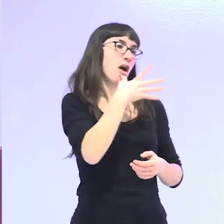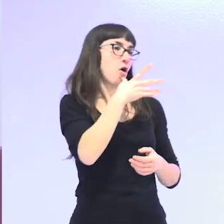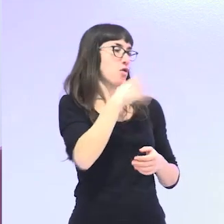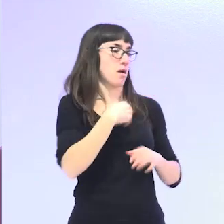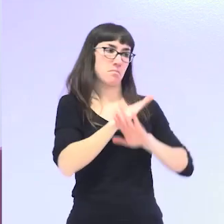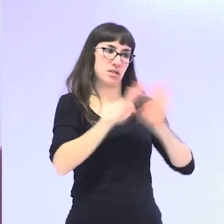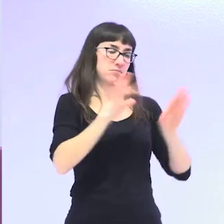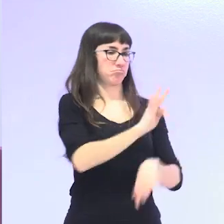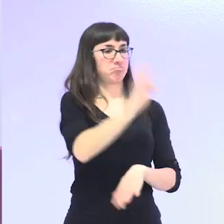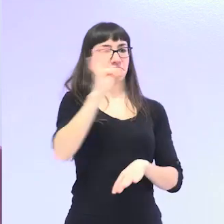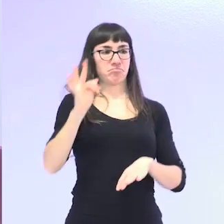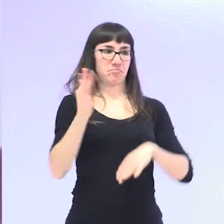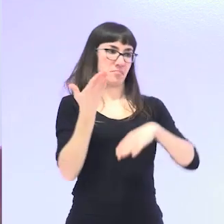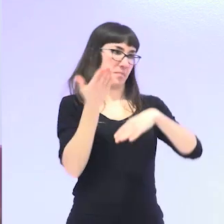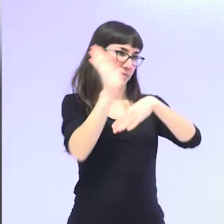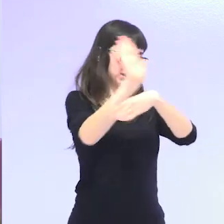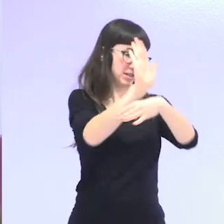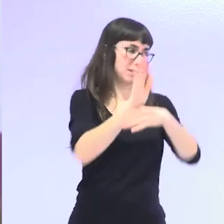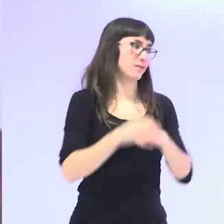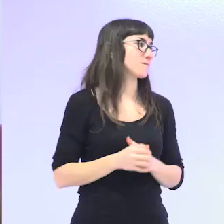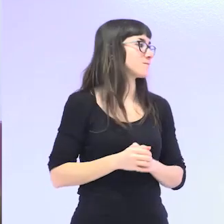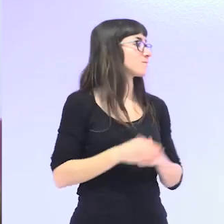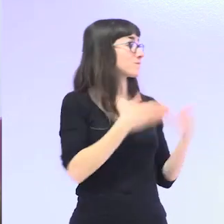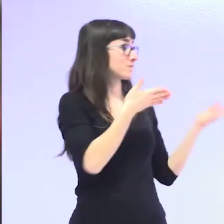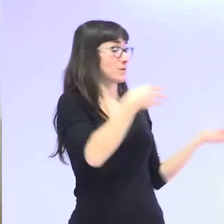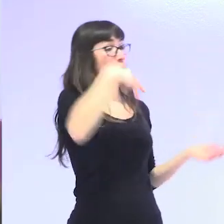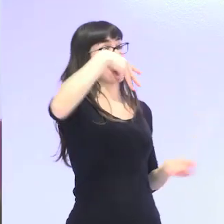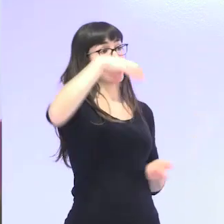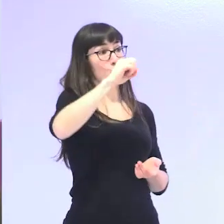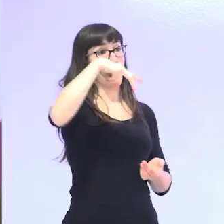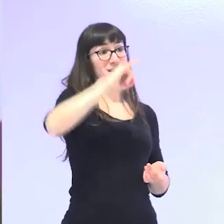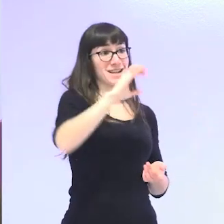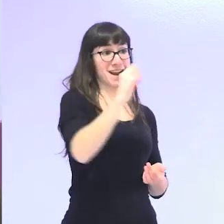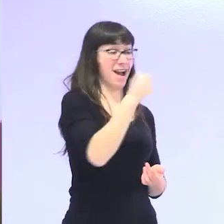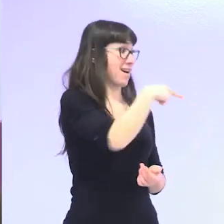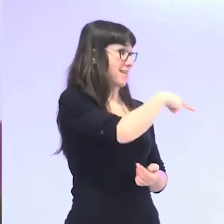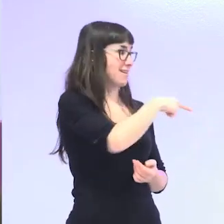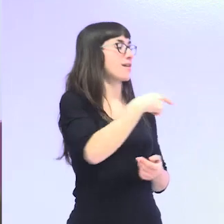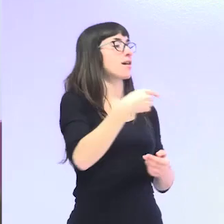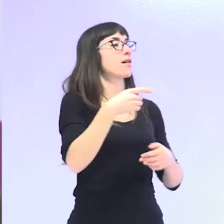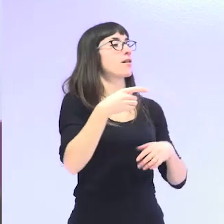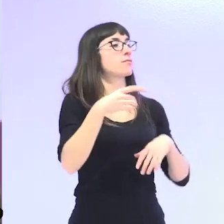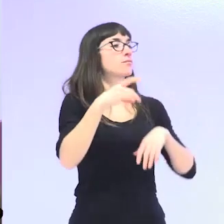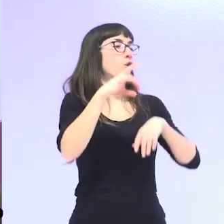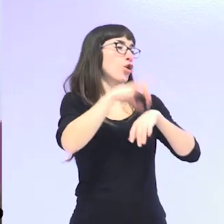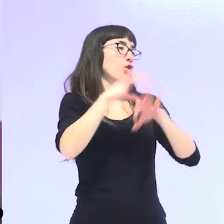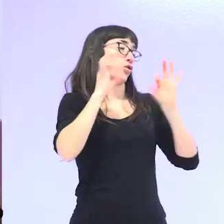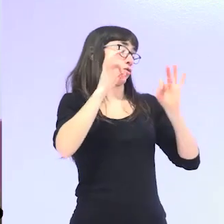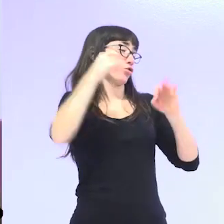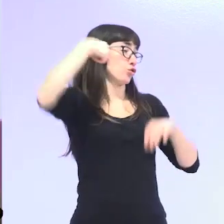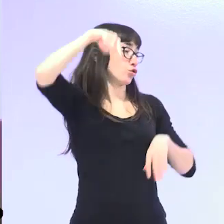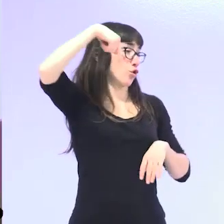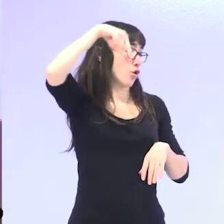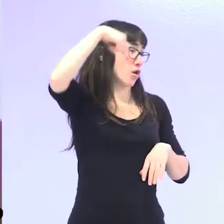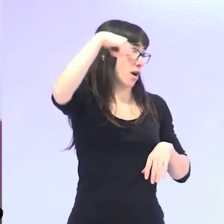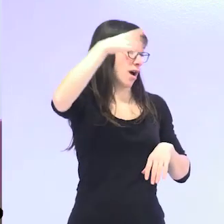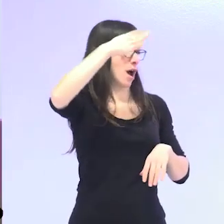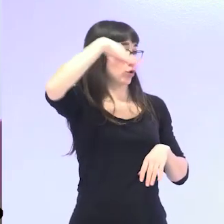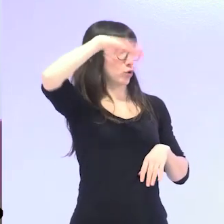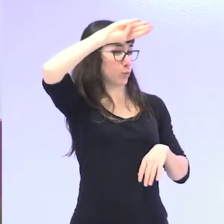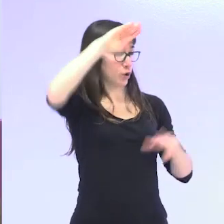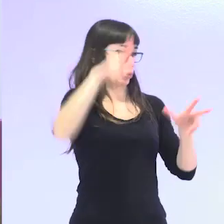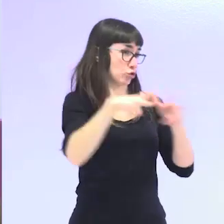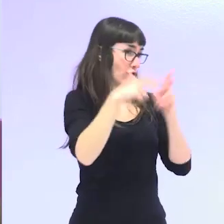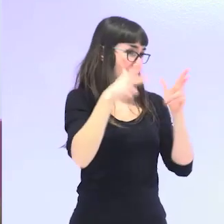dilación, paso a presentar. Mónica Ramos Toro es doctora en Antropología Social por la Universidad Autónoma de